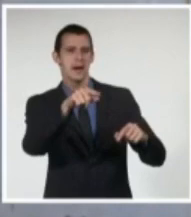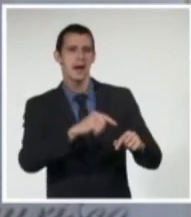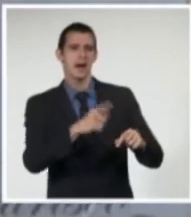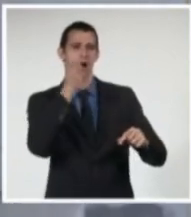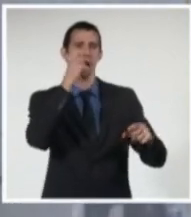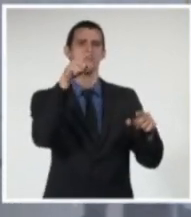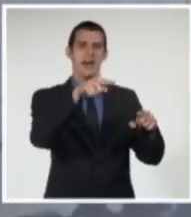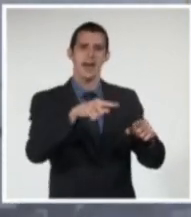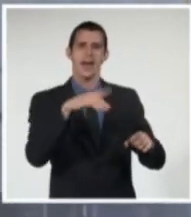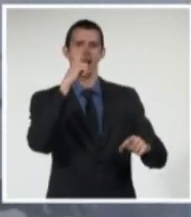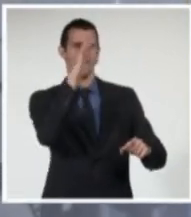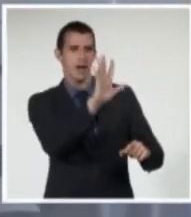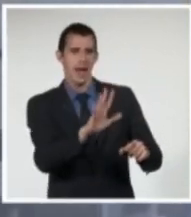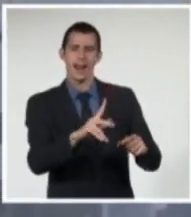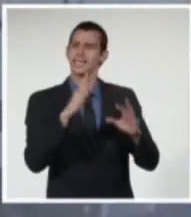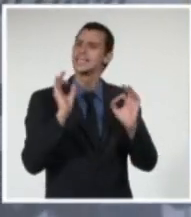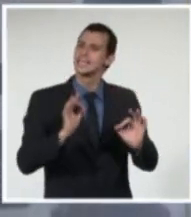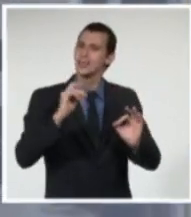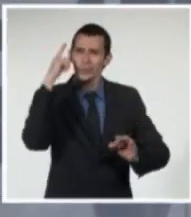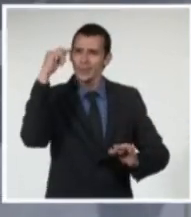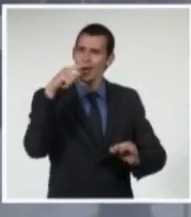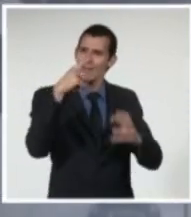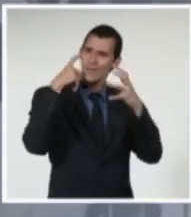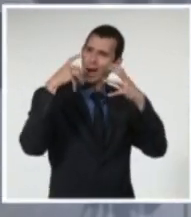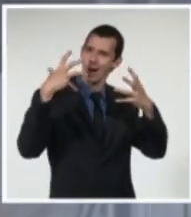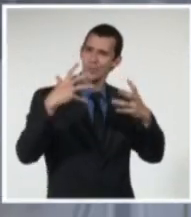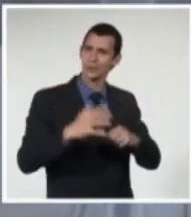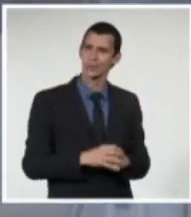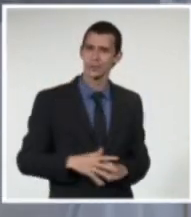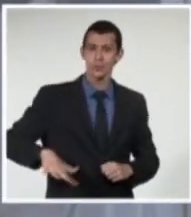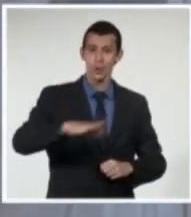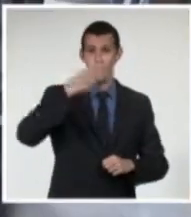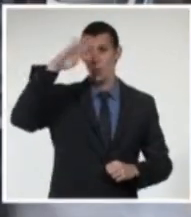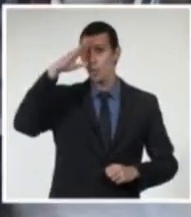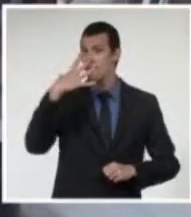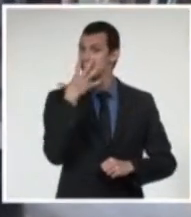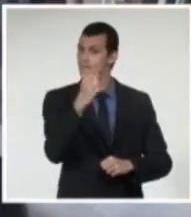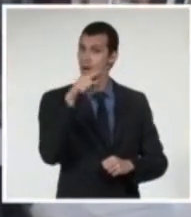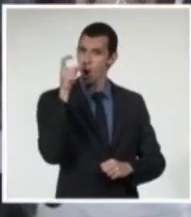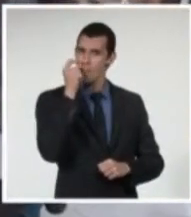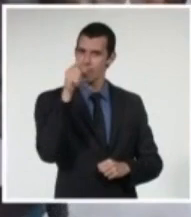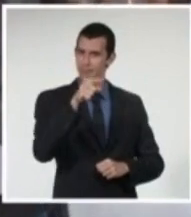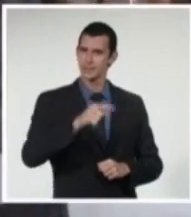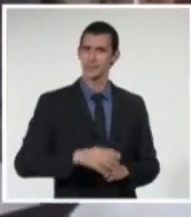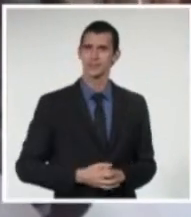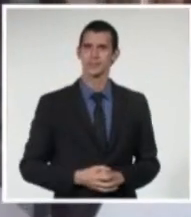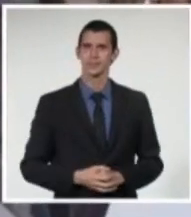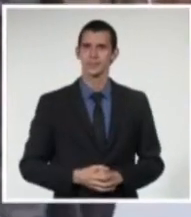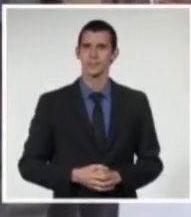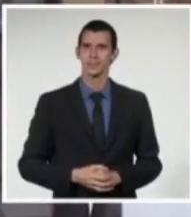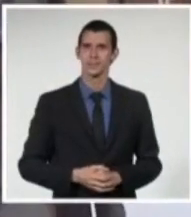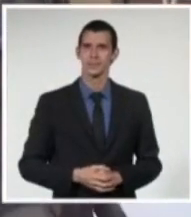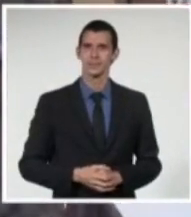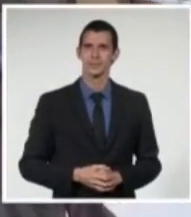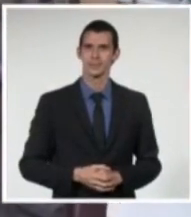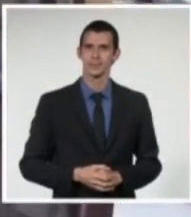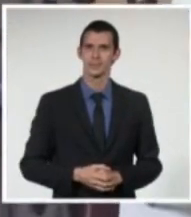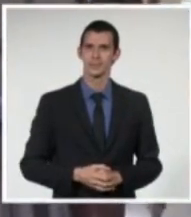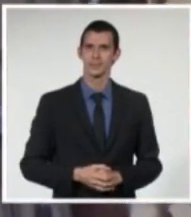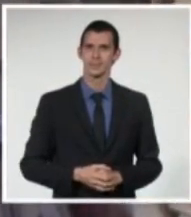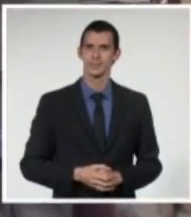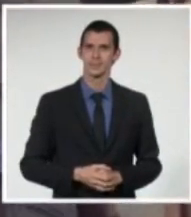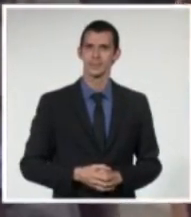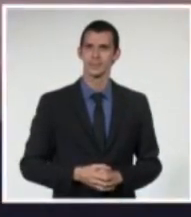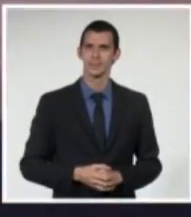supo con creces conciliar la maravilla de tener el aplauso de la crítica y el público. Descubrir parte de su carrera junto a su esposa por más de